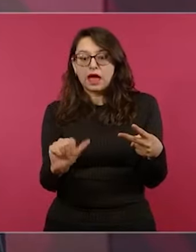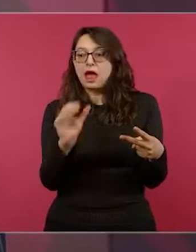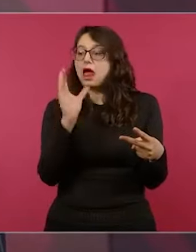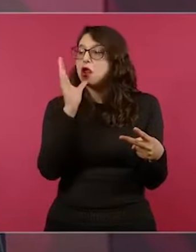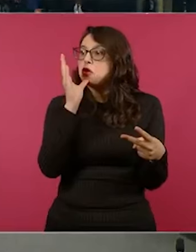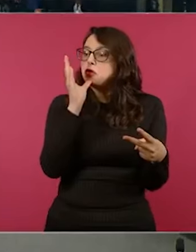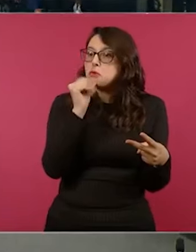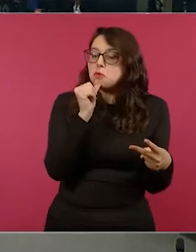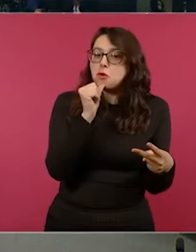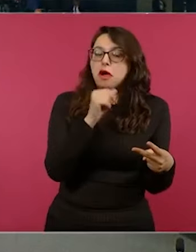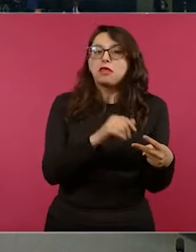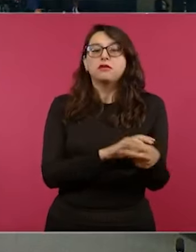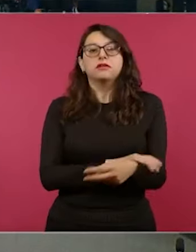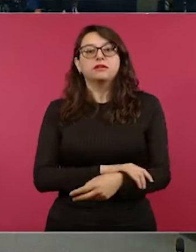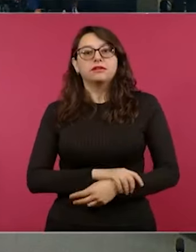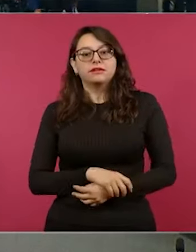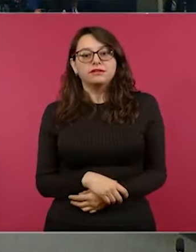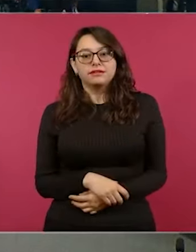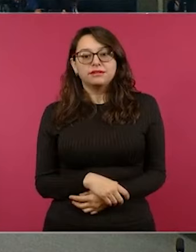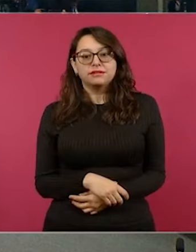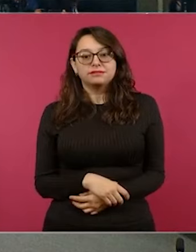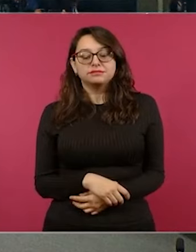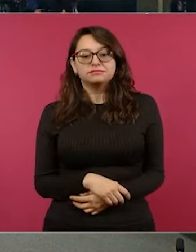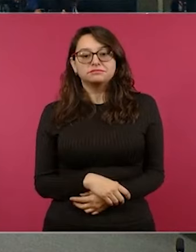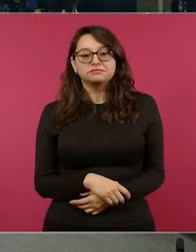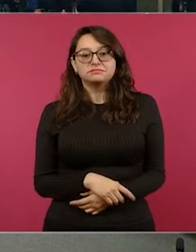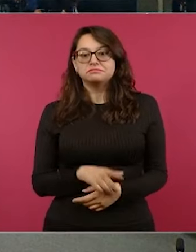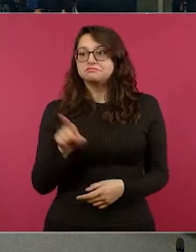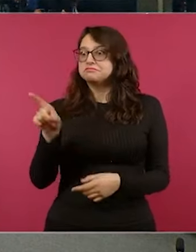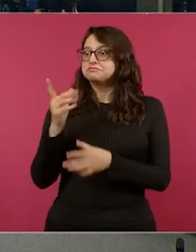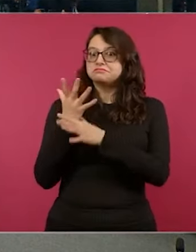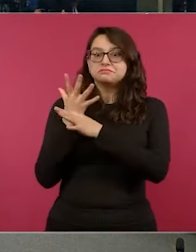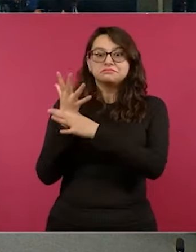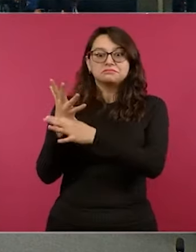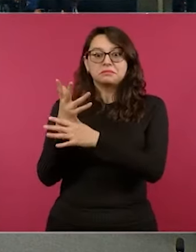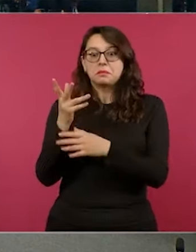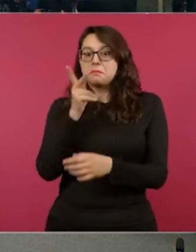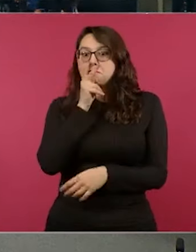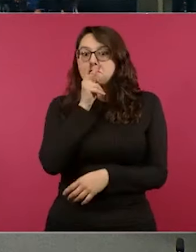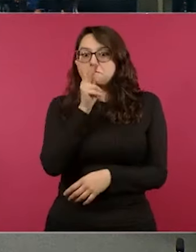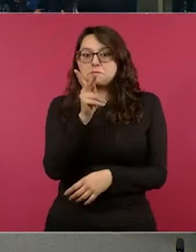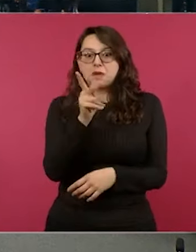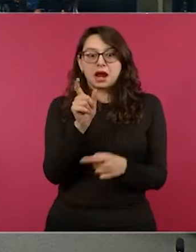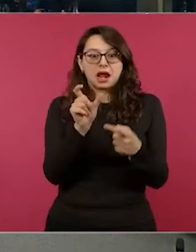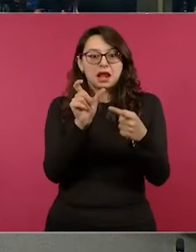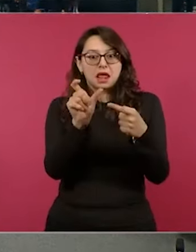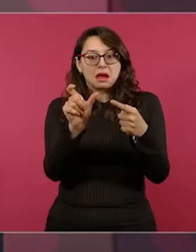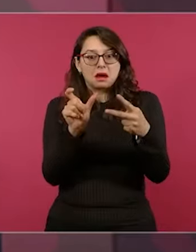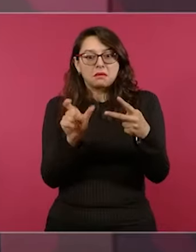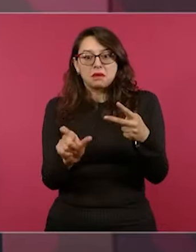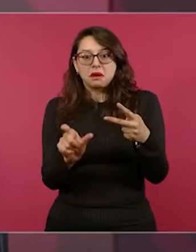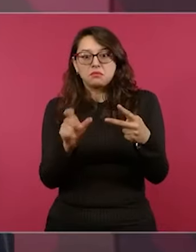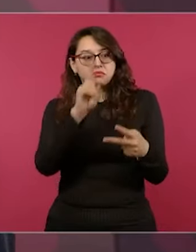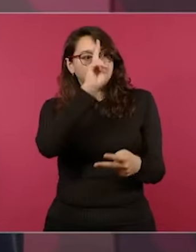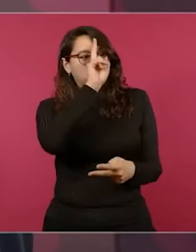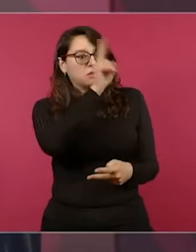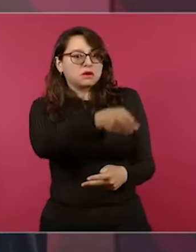lo hacemos aquí entre todos,